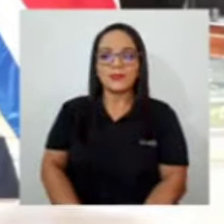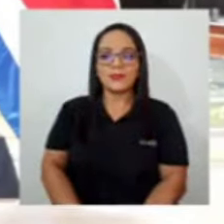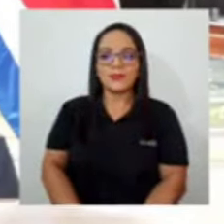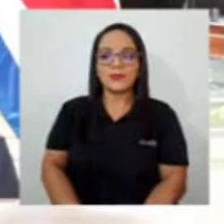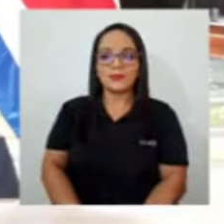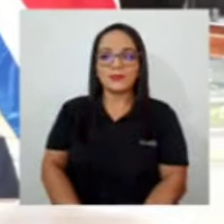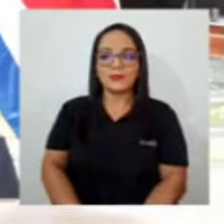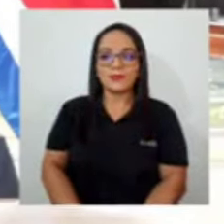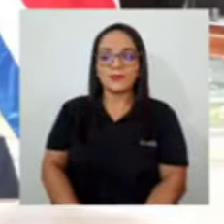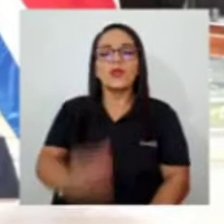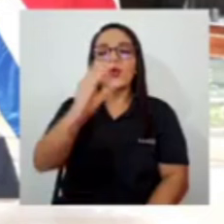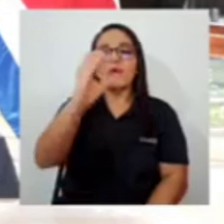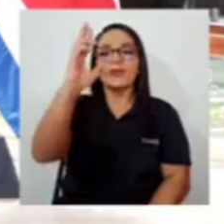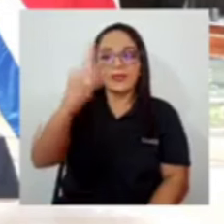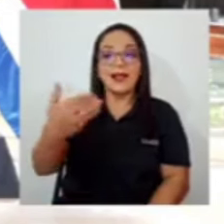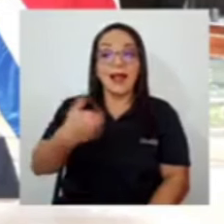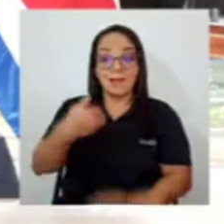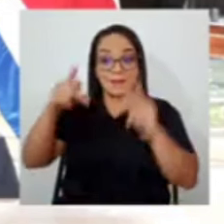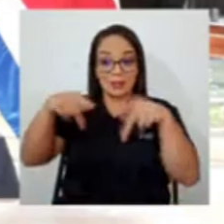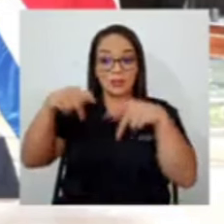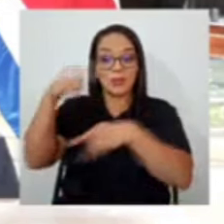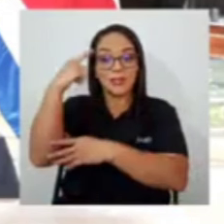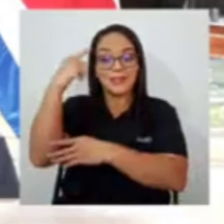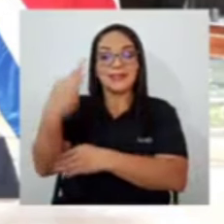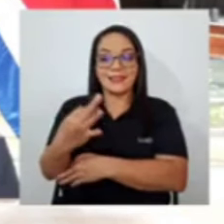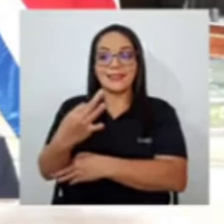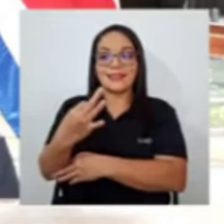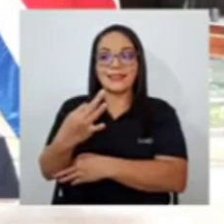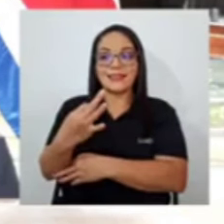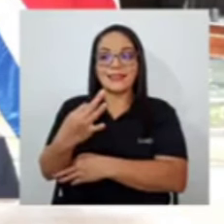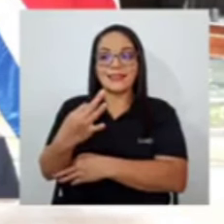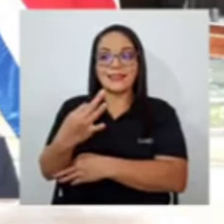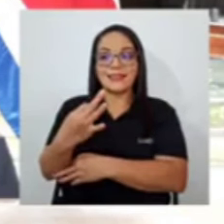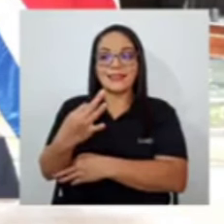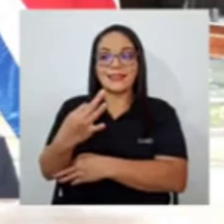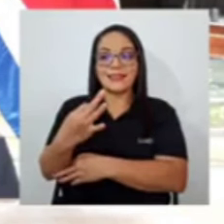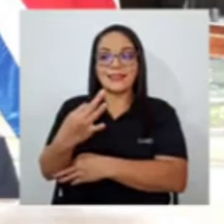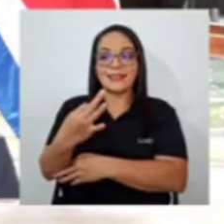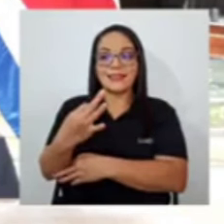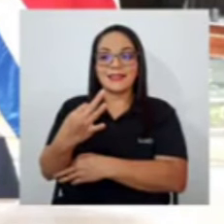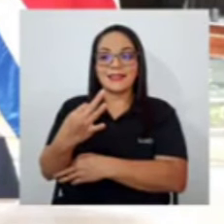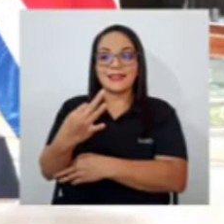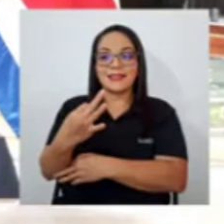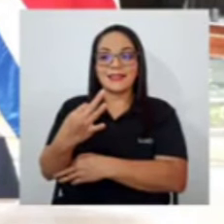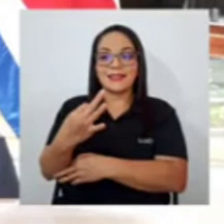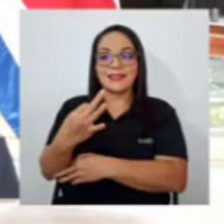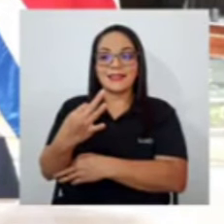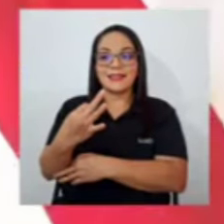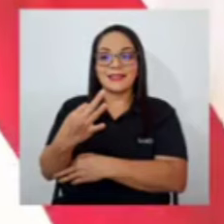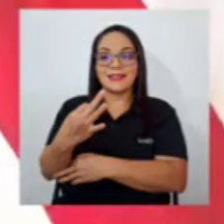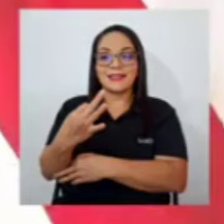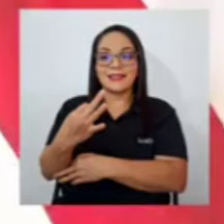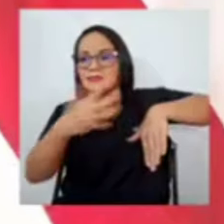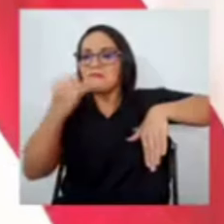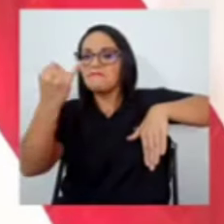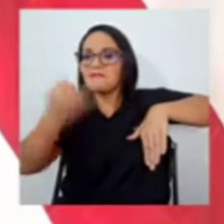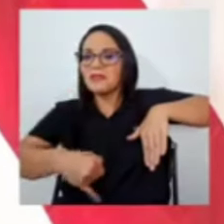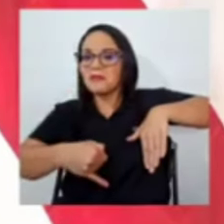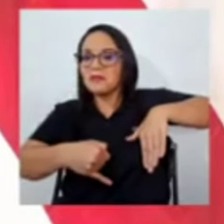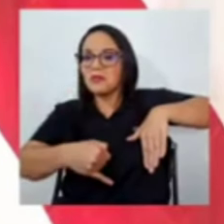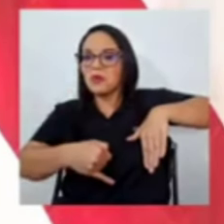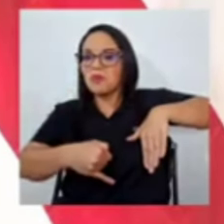Costa Rica hay gente que piensa que termina en Paso Canoas y Peñas Blancas, que termina en